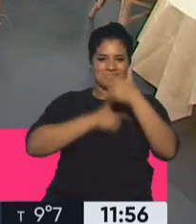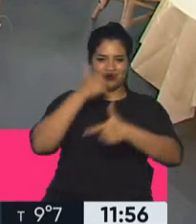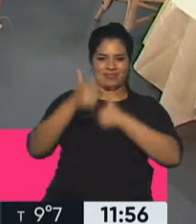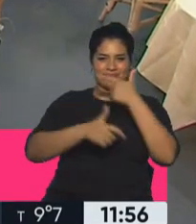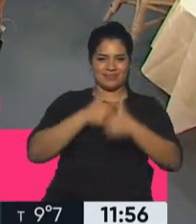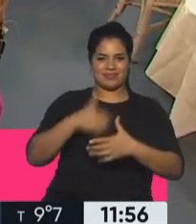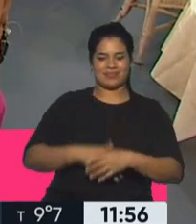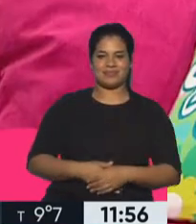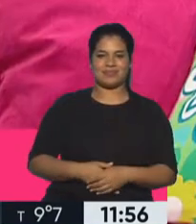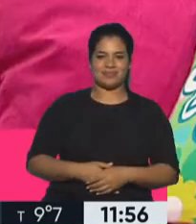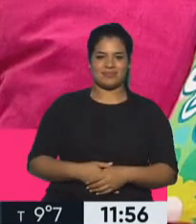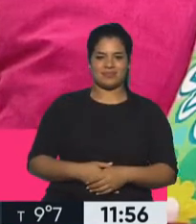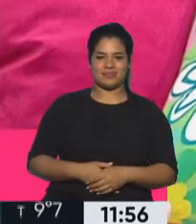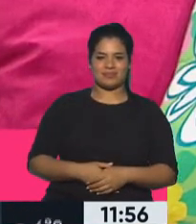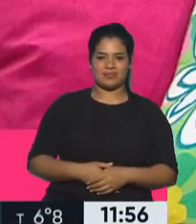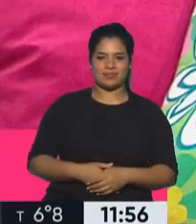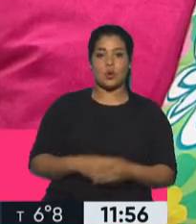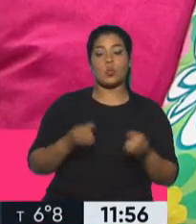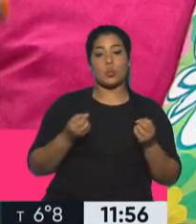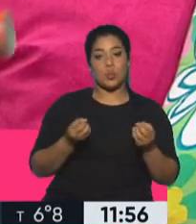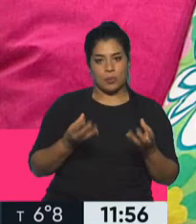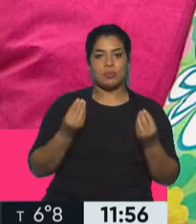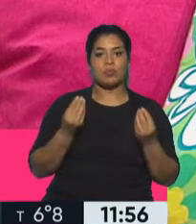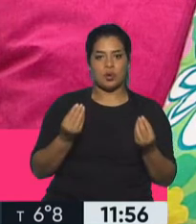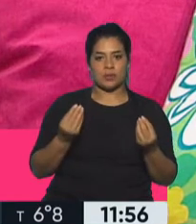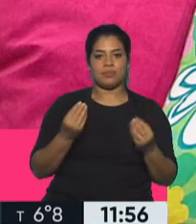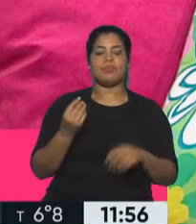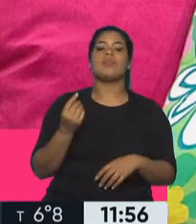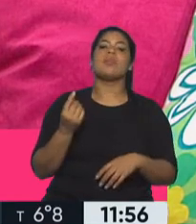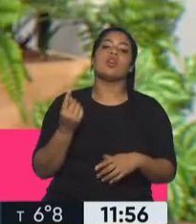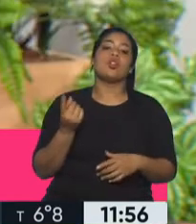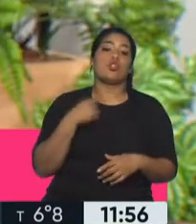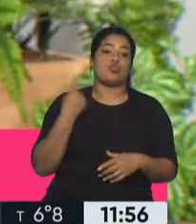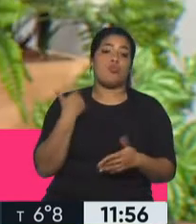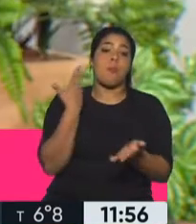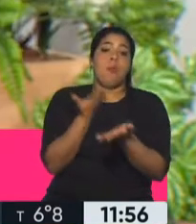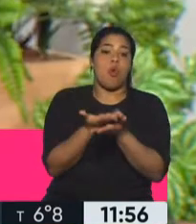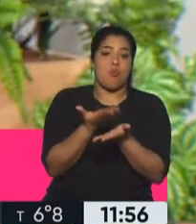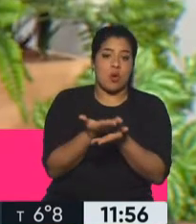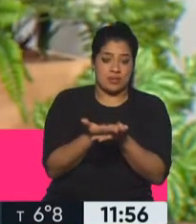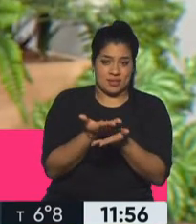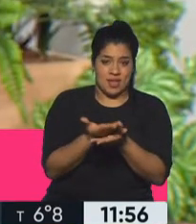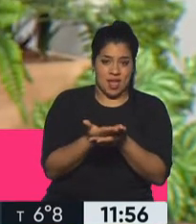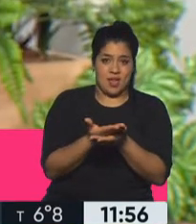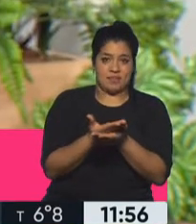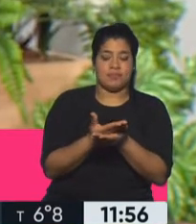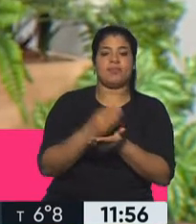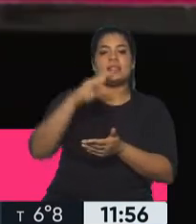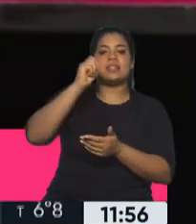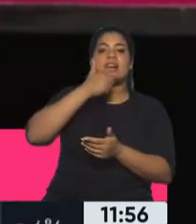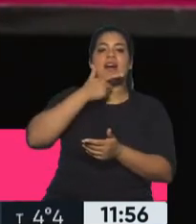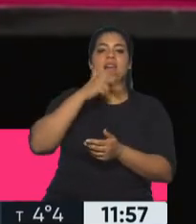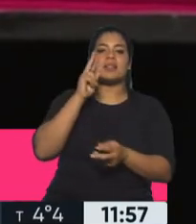Gracias. Porque, bueno, parte de lo que desarrollamos es esta propuesta que invitamos a mirar al Chagas de manera caleidoscópica,